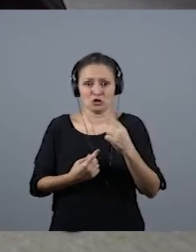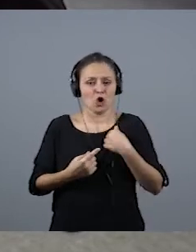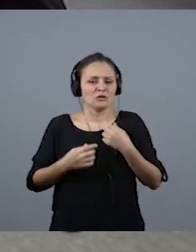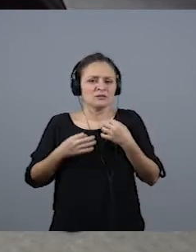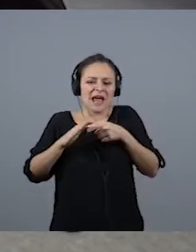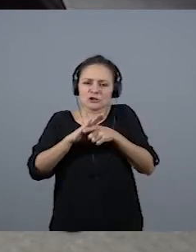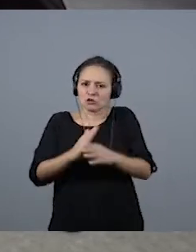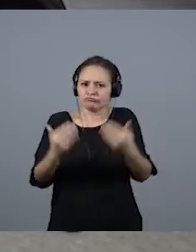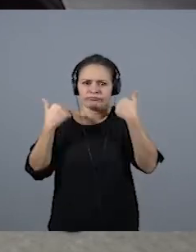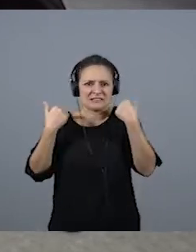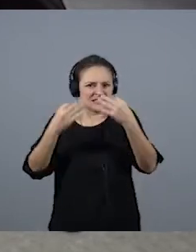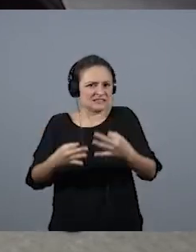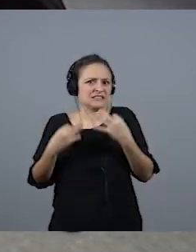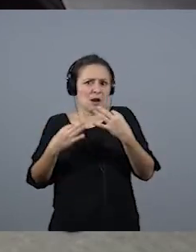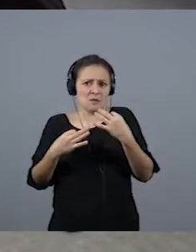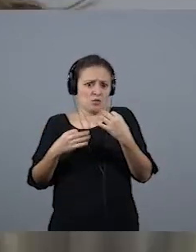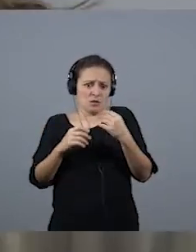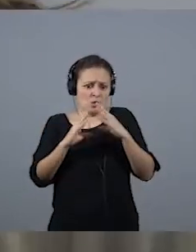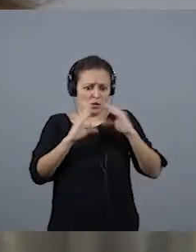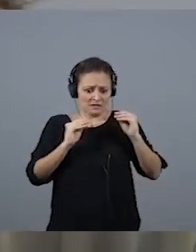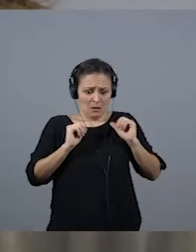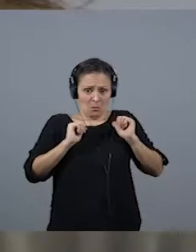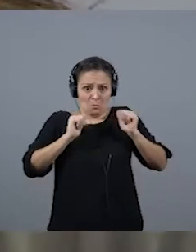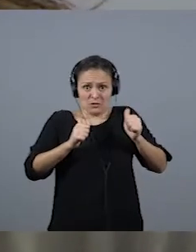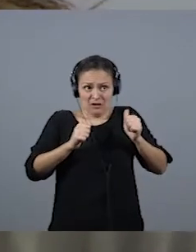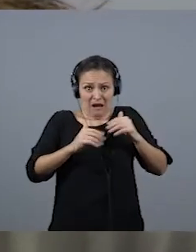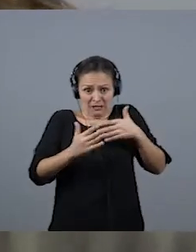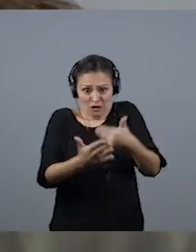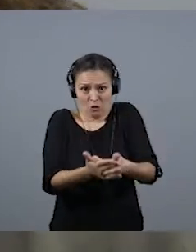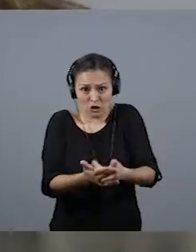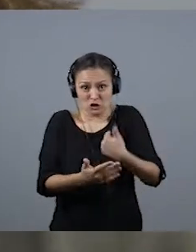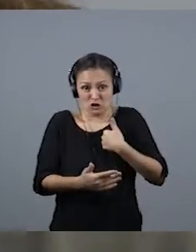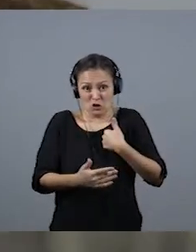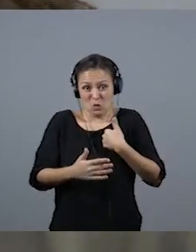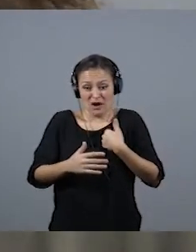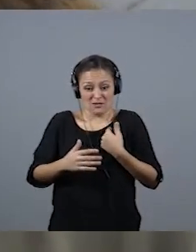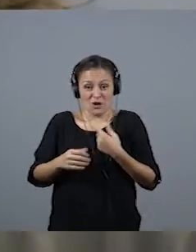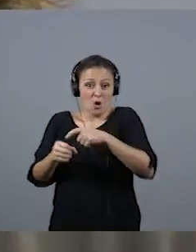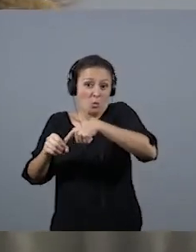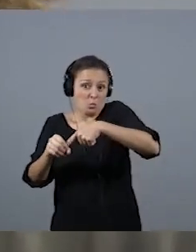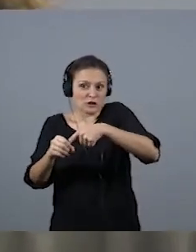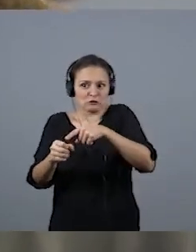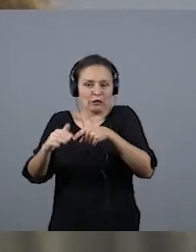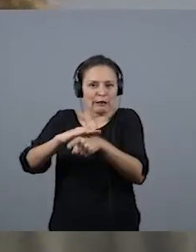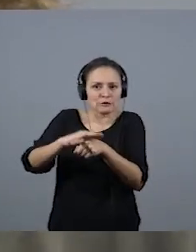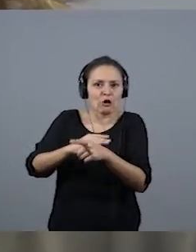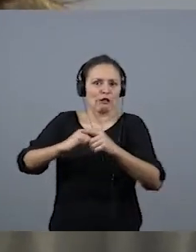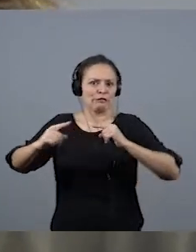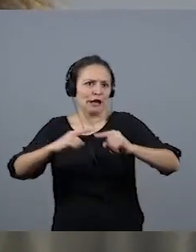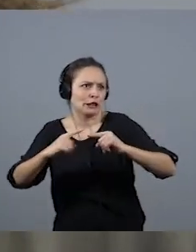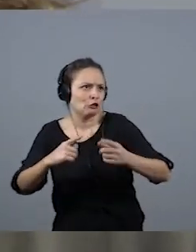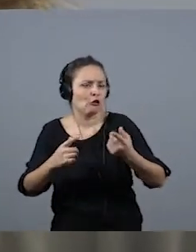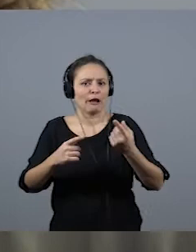siempre. Desde que llegué a la universidad, tengo 21 años de puestos de gestión, directora de muchas cosas,